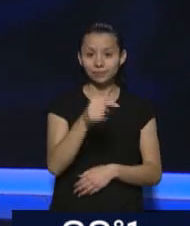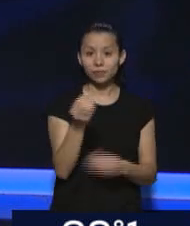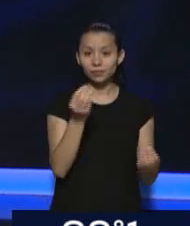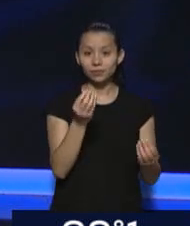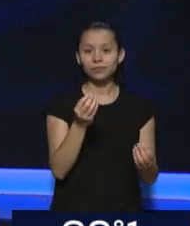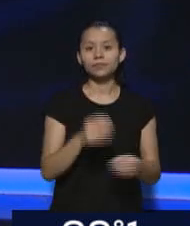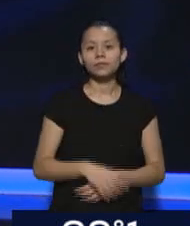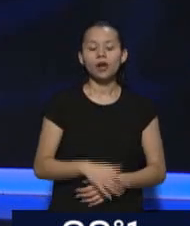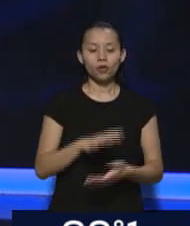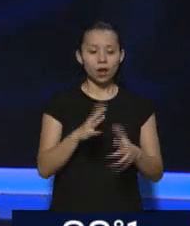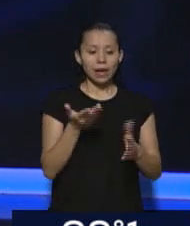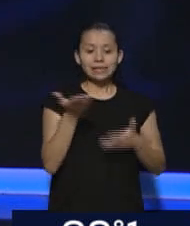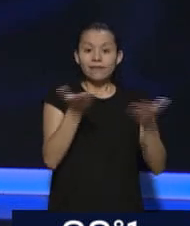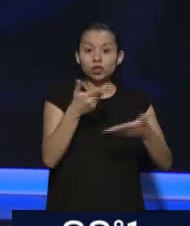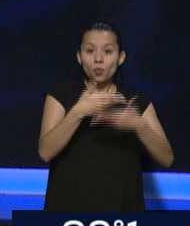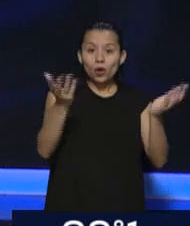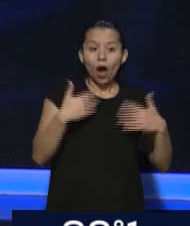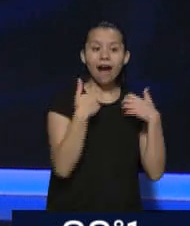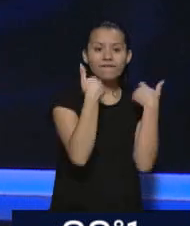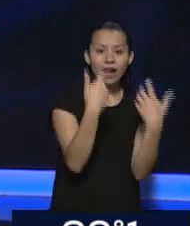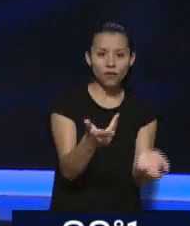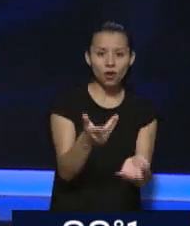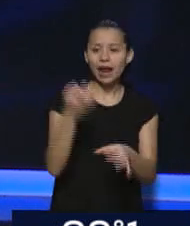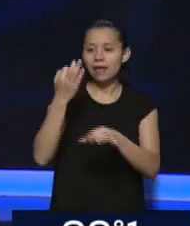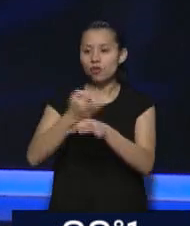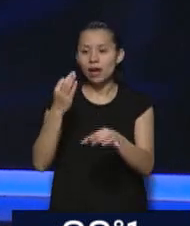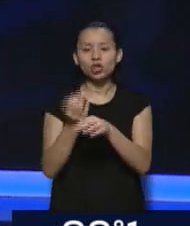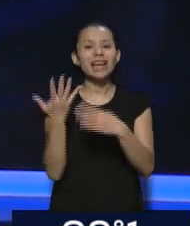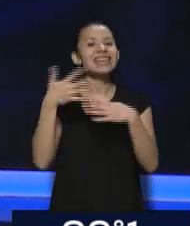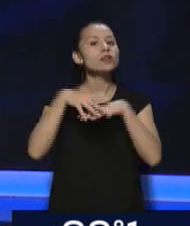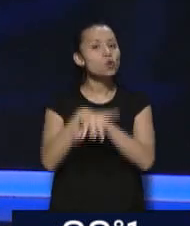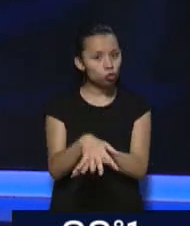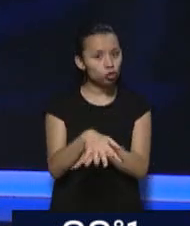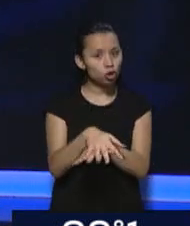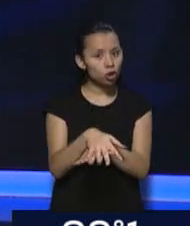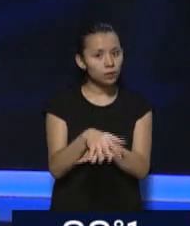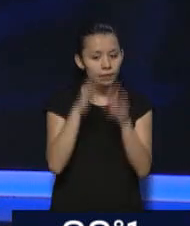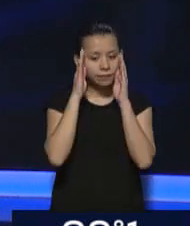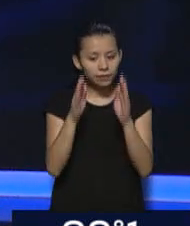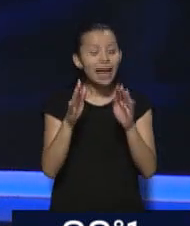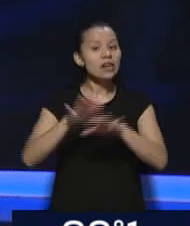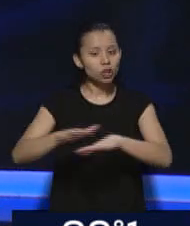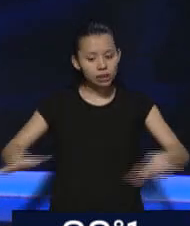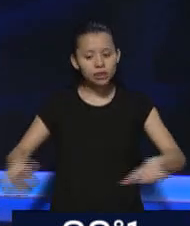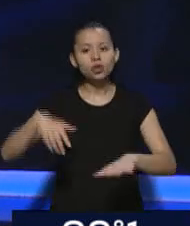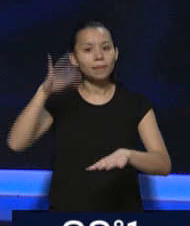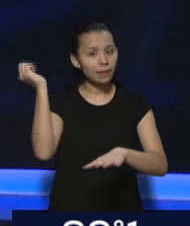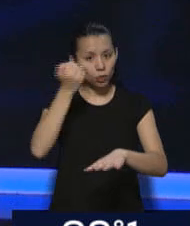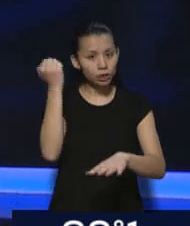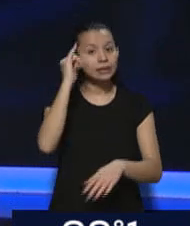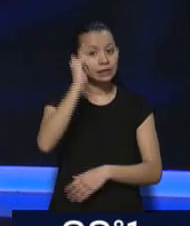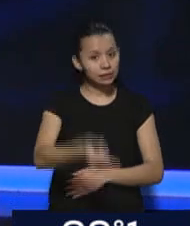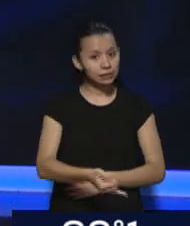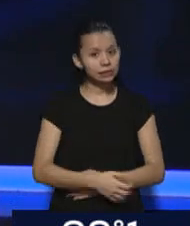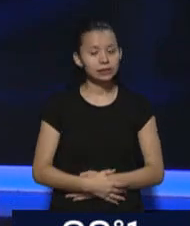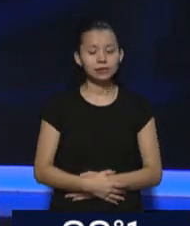el lado de los servicios públicos, la educación con inclusión, poniéndole el foco en las infancias, particularmente hoy decía que todos